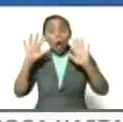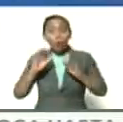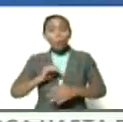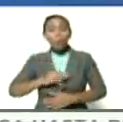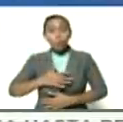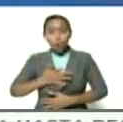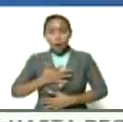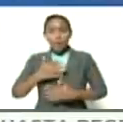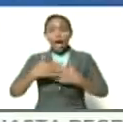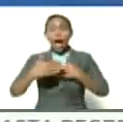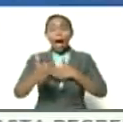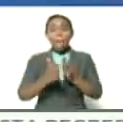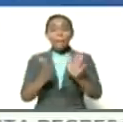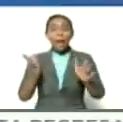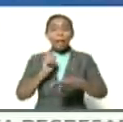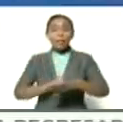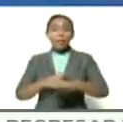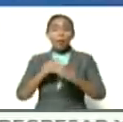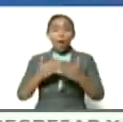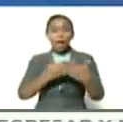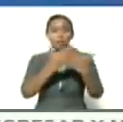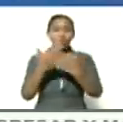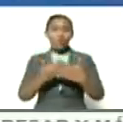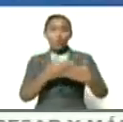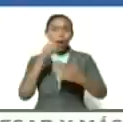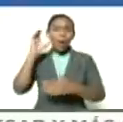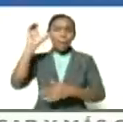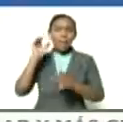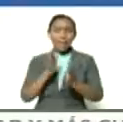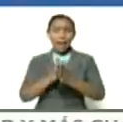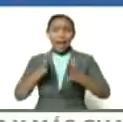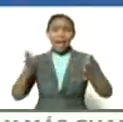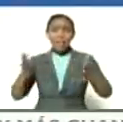ampliar el espectro de estudio a la patria grande